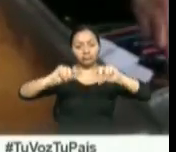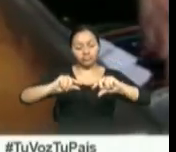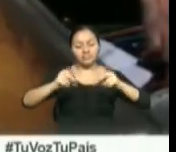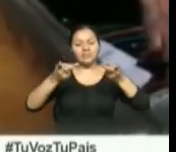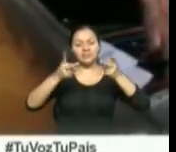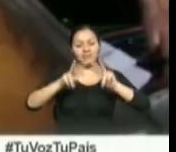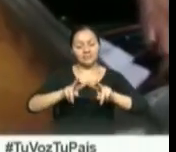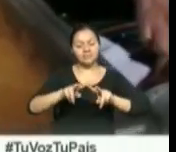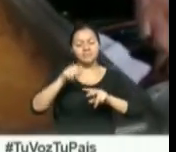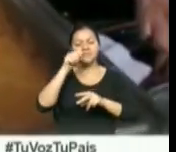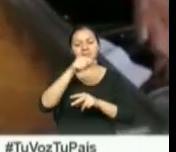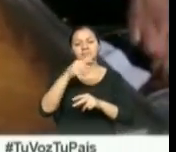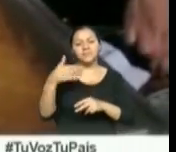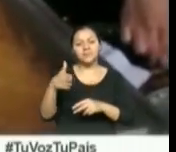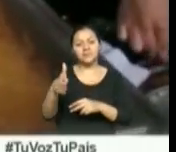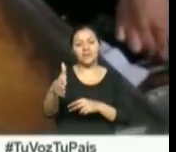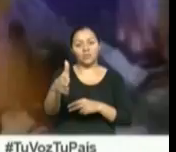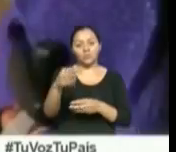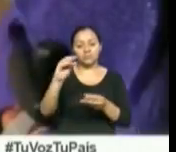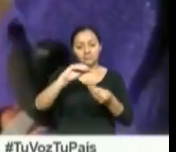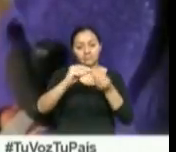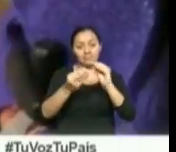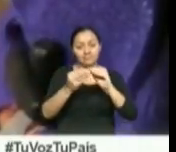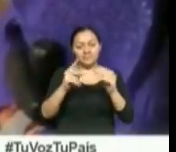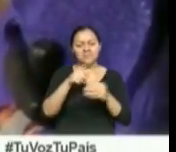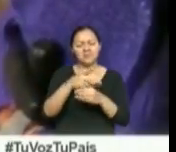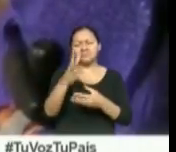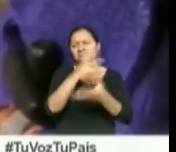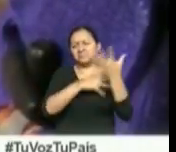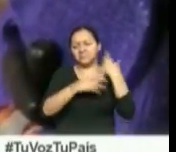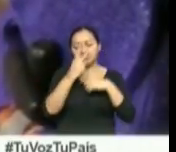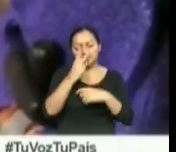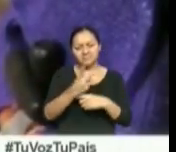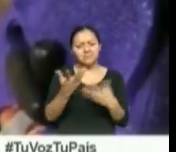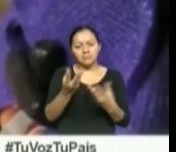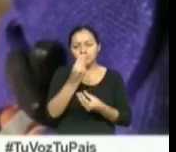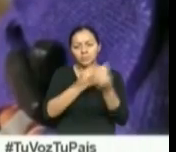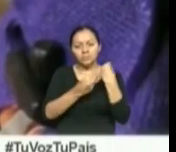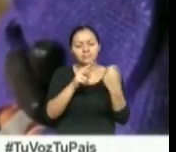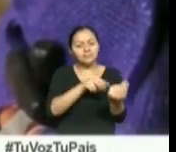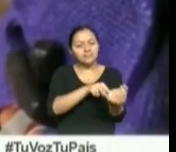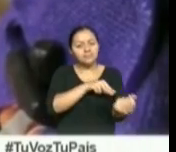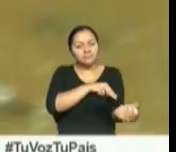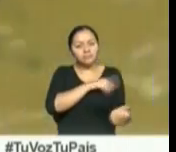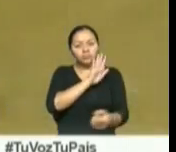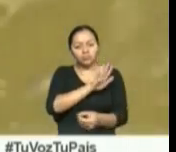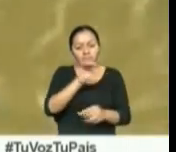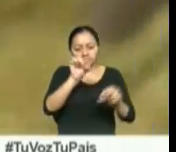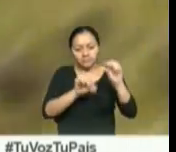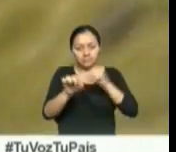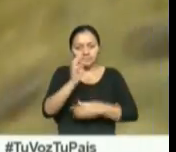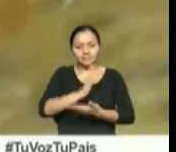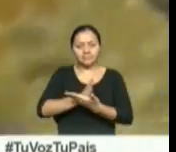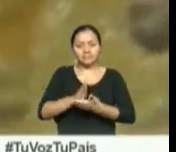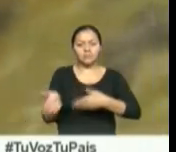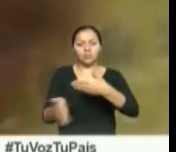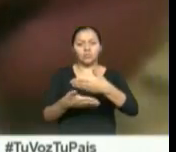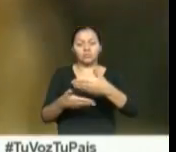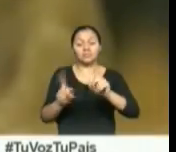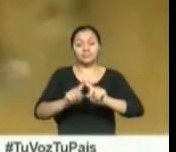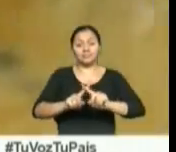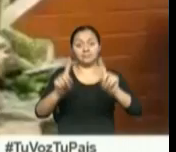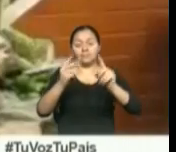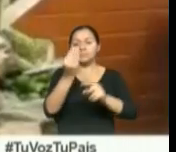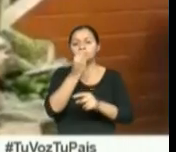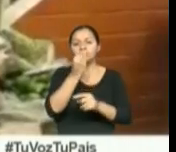Actualmente la Fanesca es un plato tradicional, lleno de misticismo por todas las creencias que acompañan su elaboración. Se dice que este